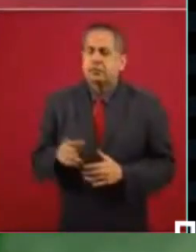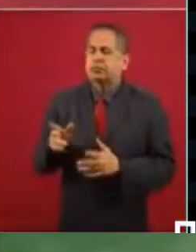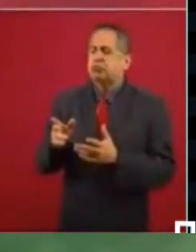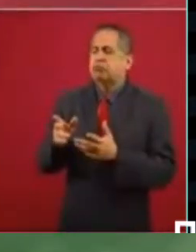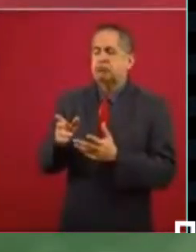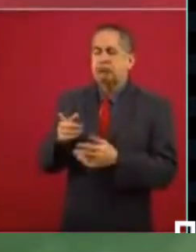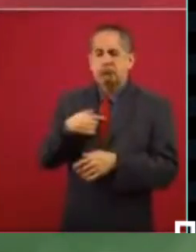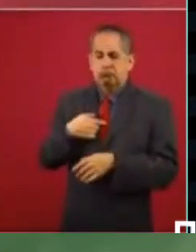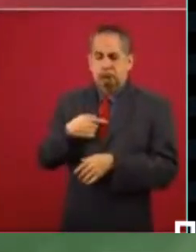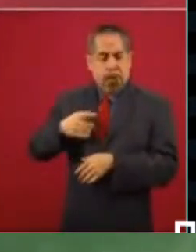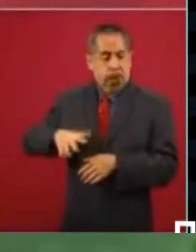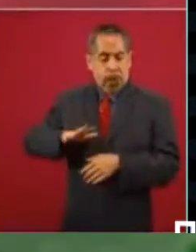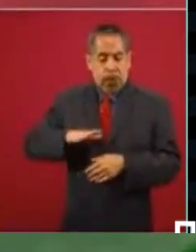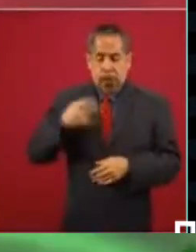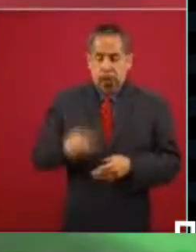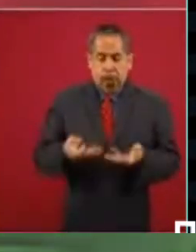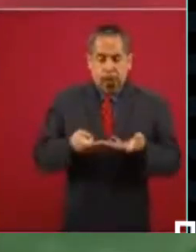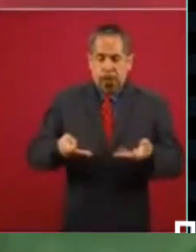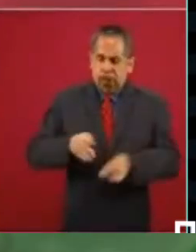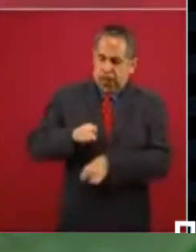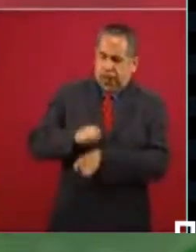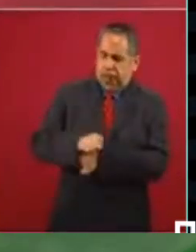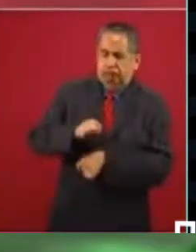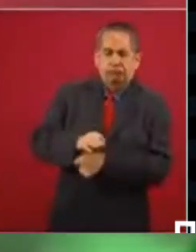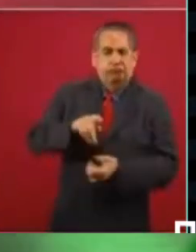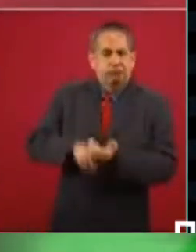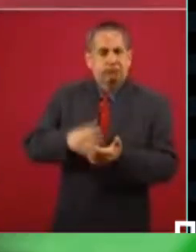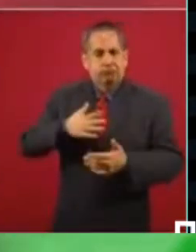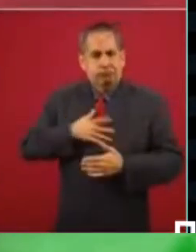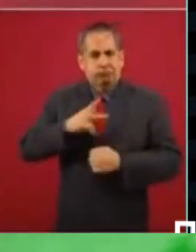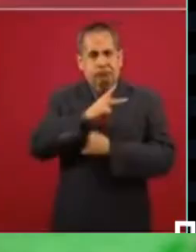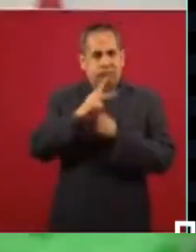de nuestra soberanía.